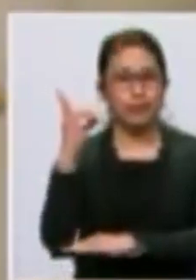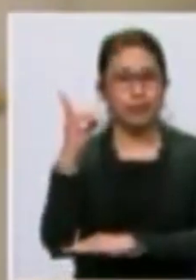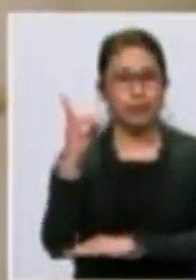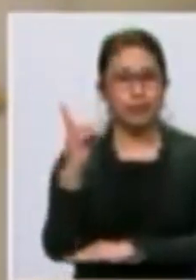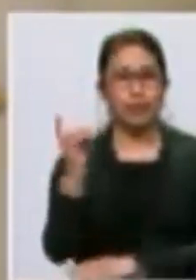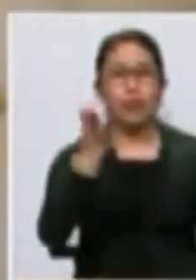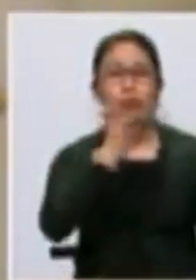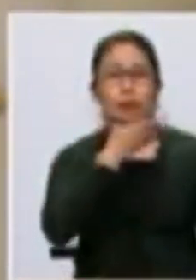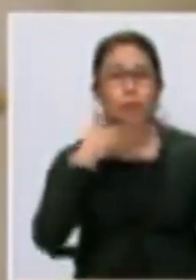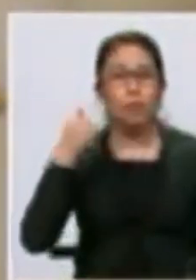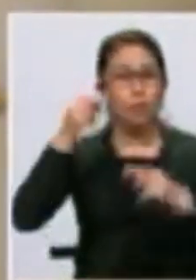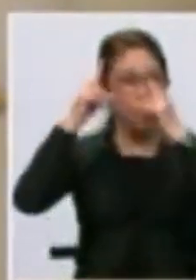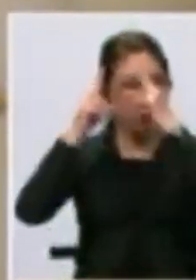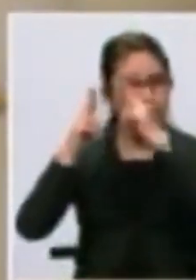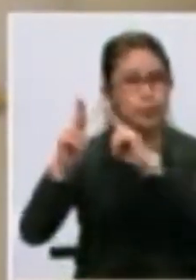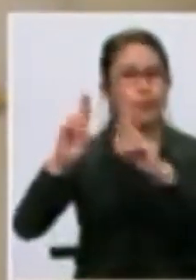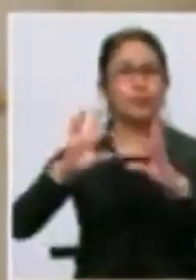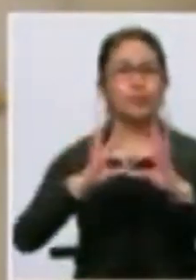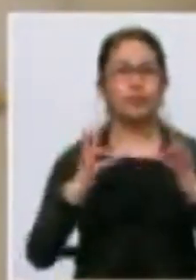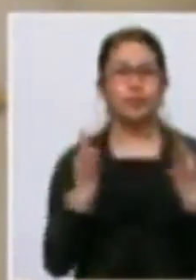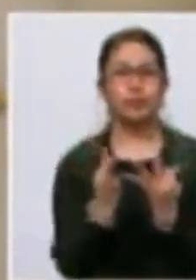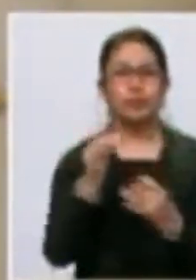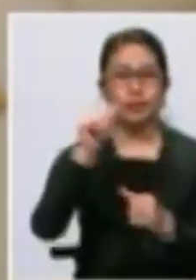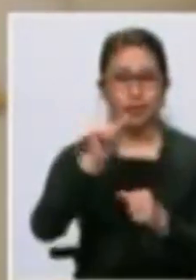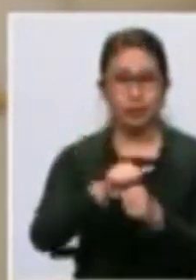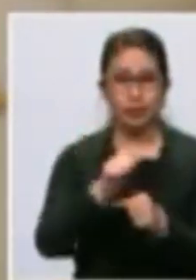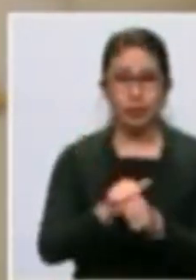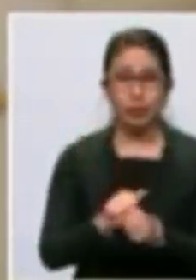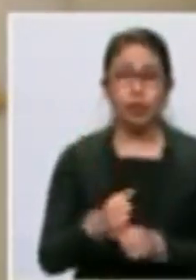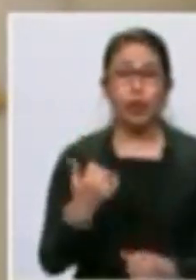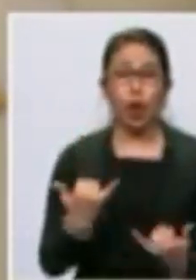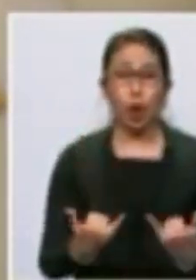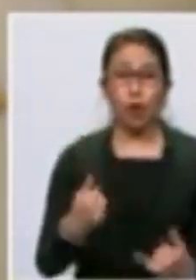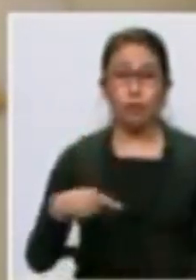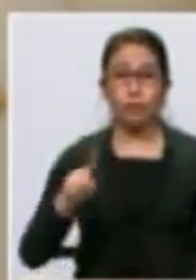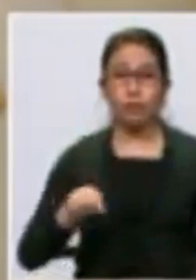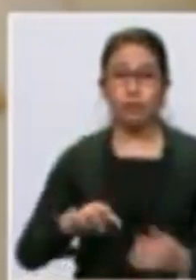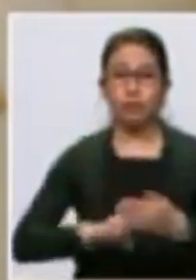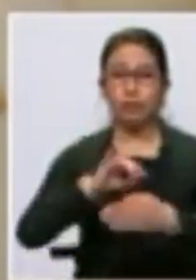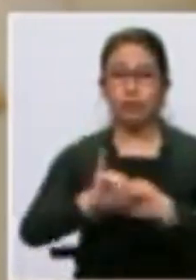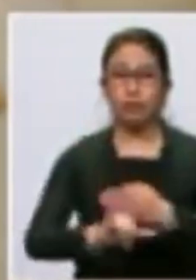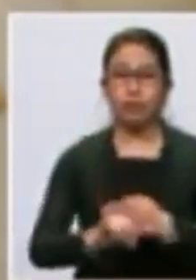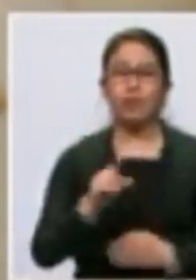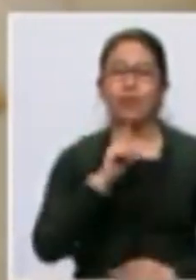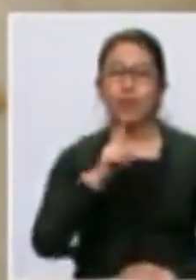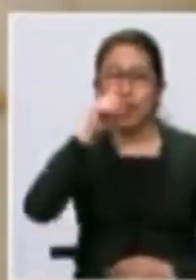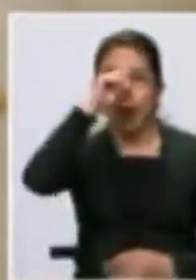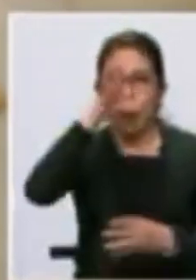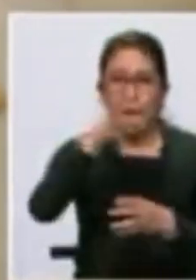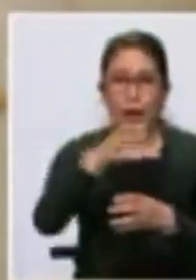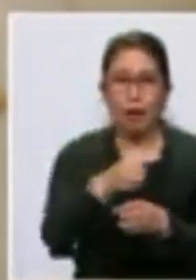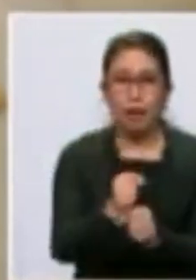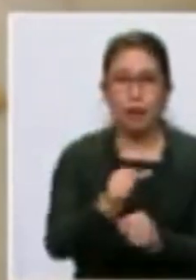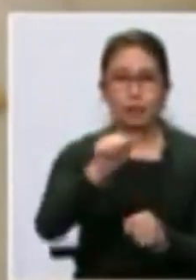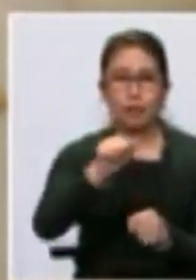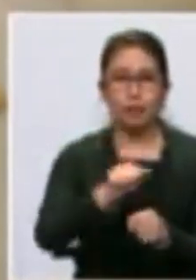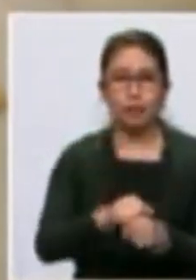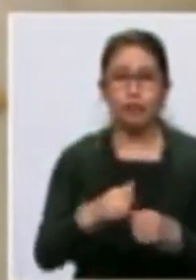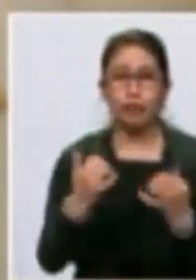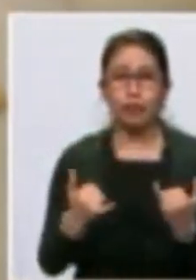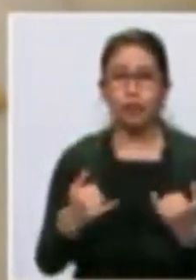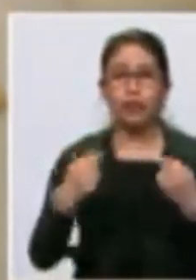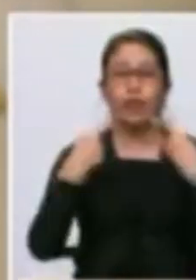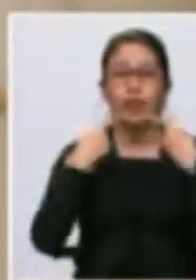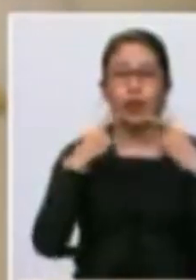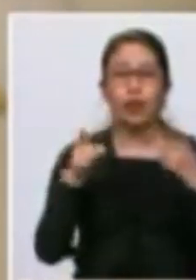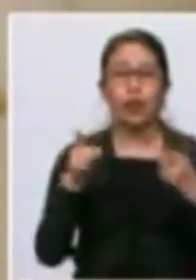La presidenta, la presidenta Yanín Áñez anunció la creación de 600.000 puestos de empleo en Bolivia. El mensaje le